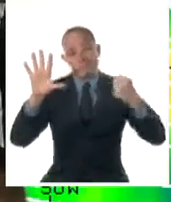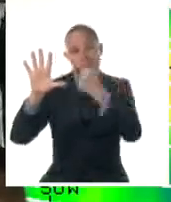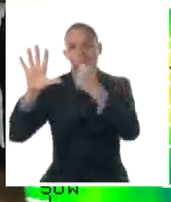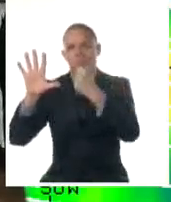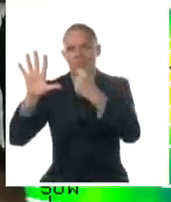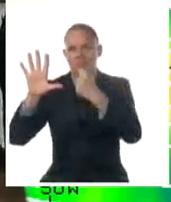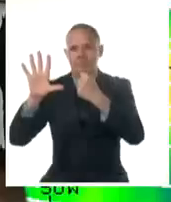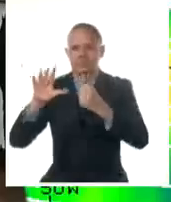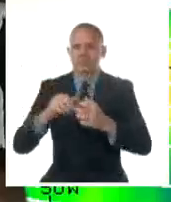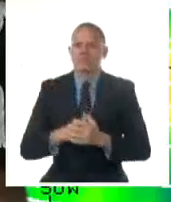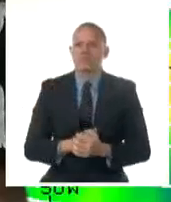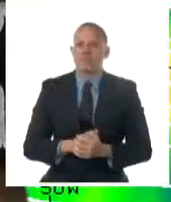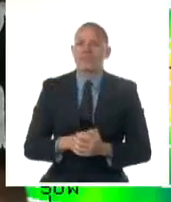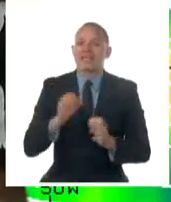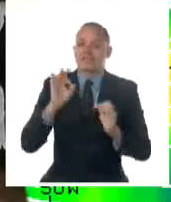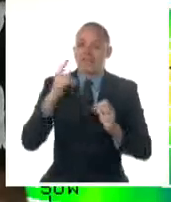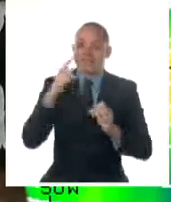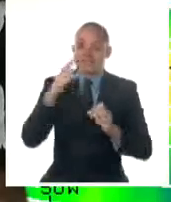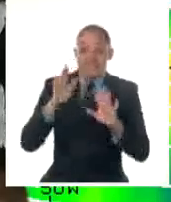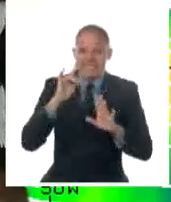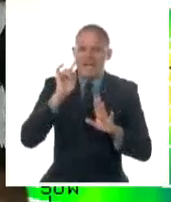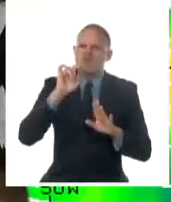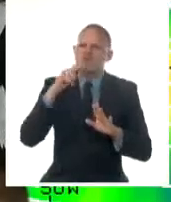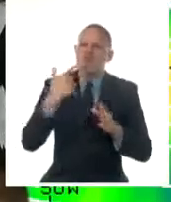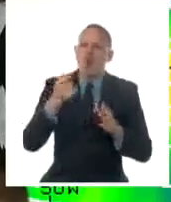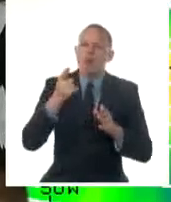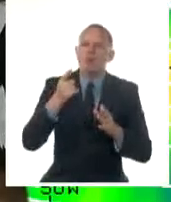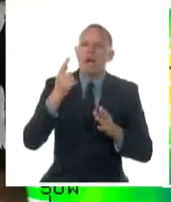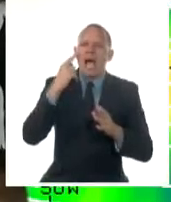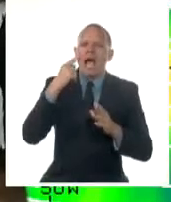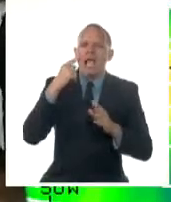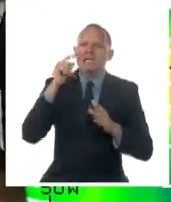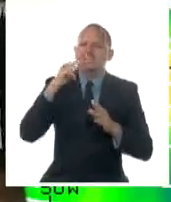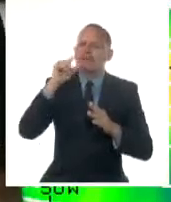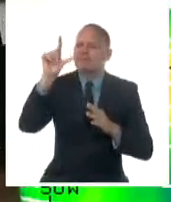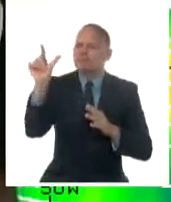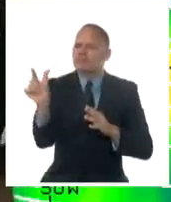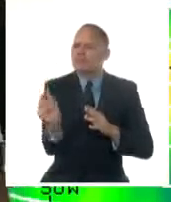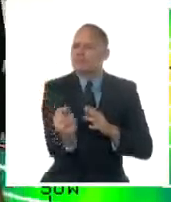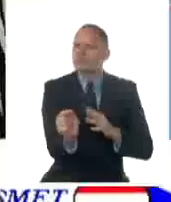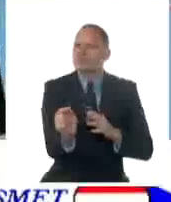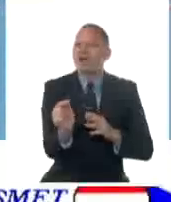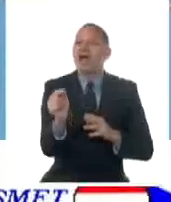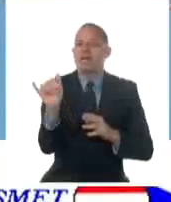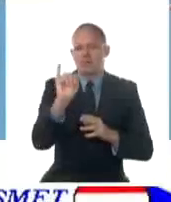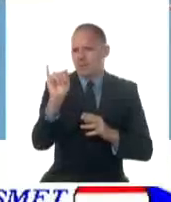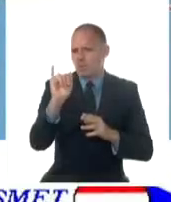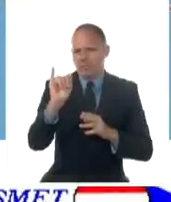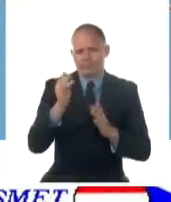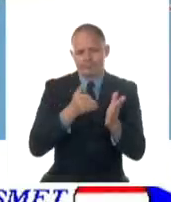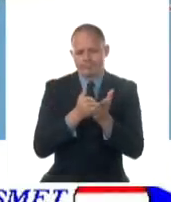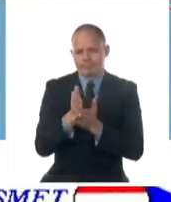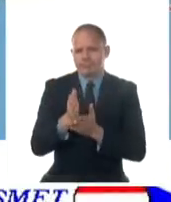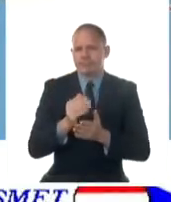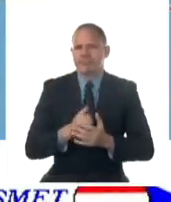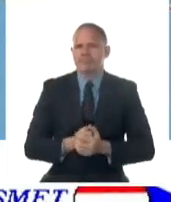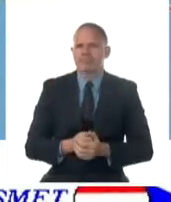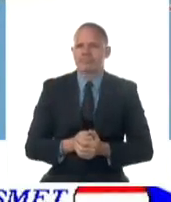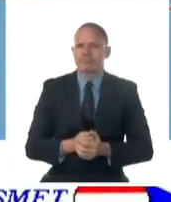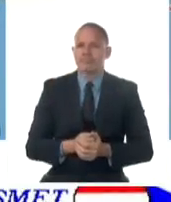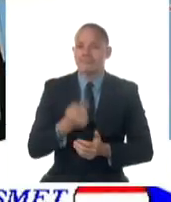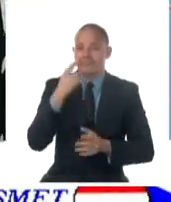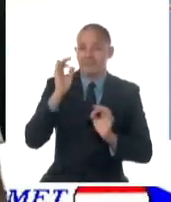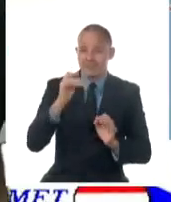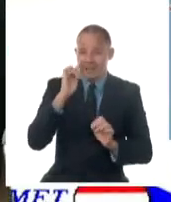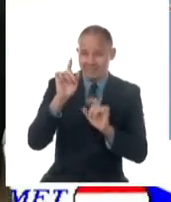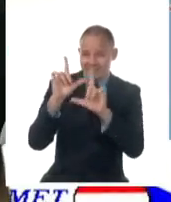el cono de probabilidad, como se mantiene moviéndose en región sur hacia nuestro país. Se puede apreciar